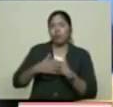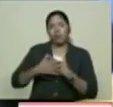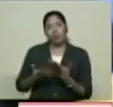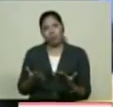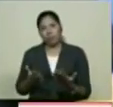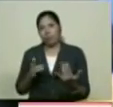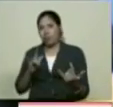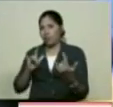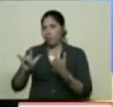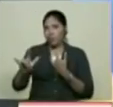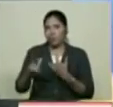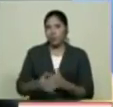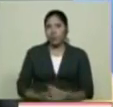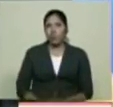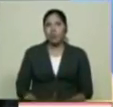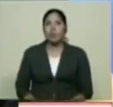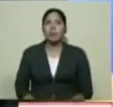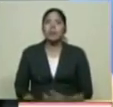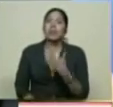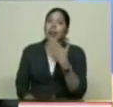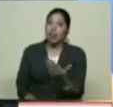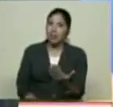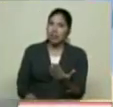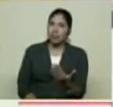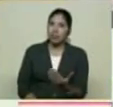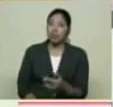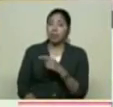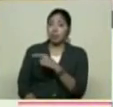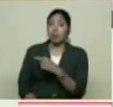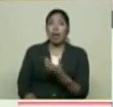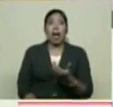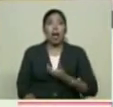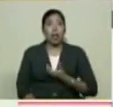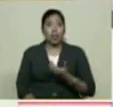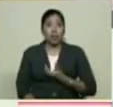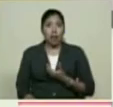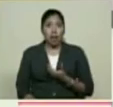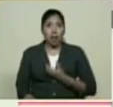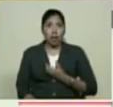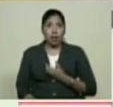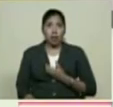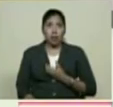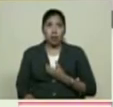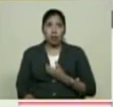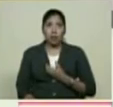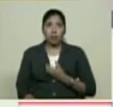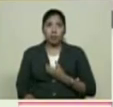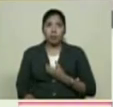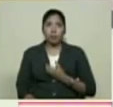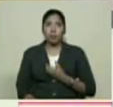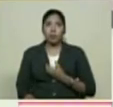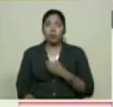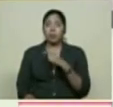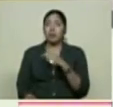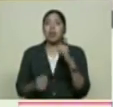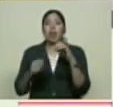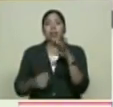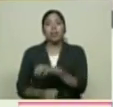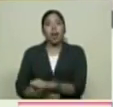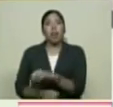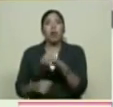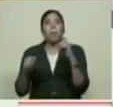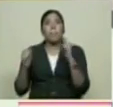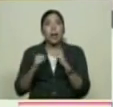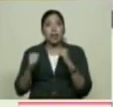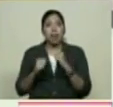Muchísimas gracias Gracias a usted Alcalde Era el alcalde Ramón Rodríguez De la municipio Andrés Bello Del estado de Mérida Hablando